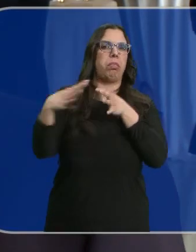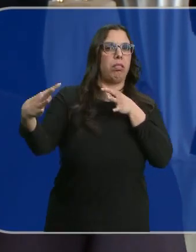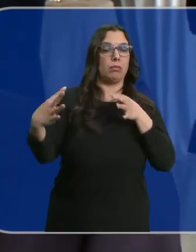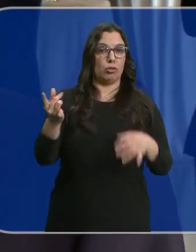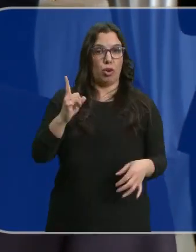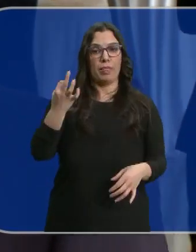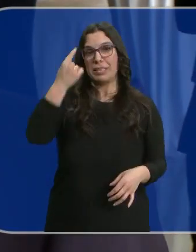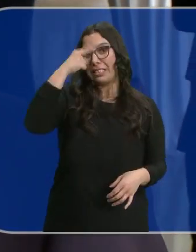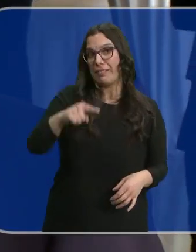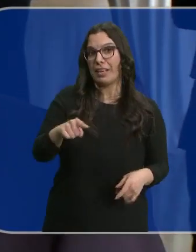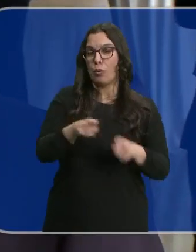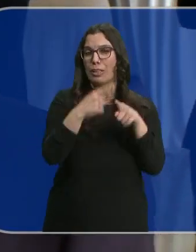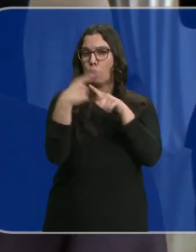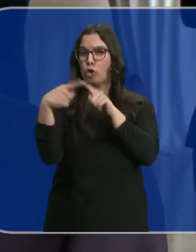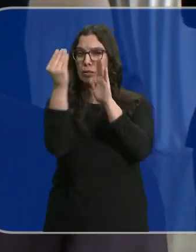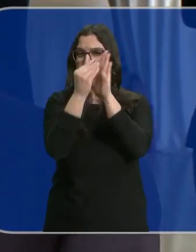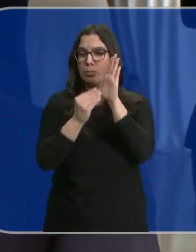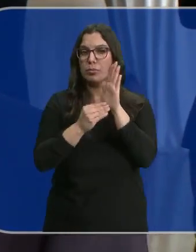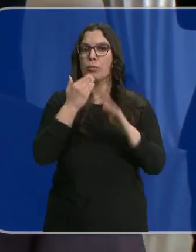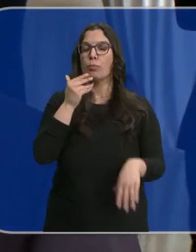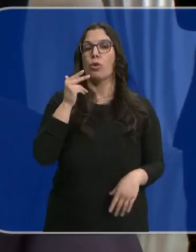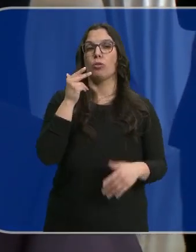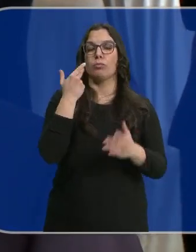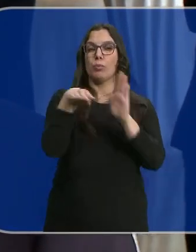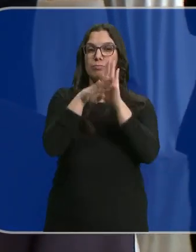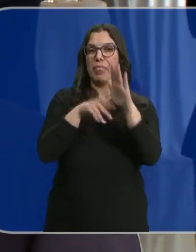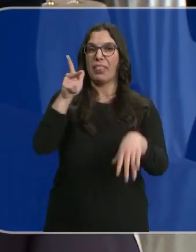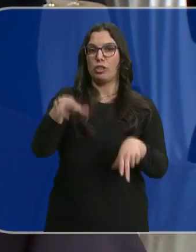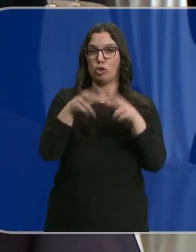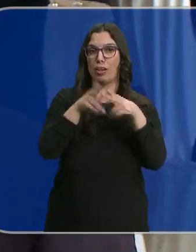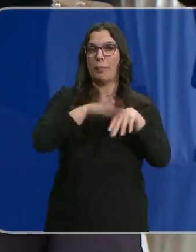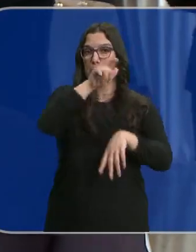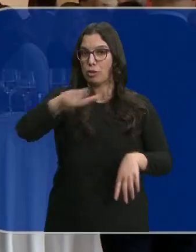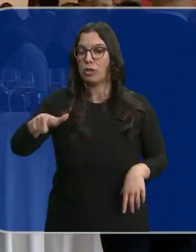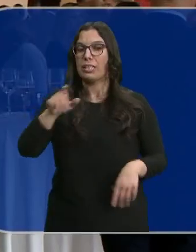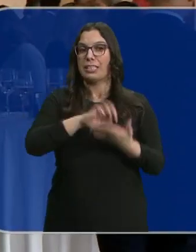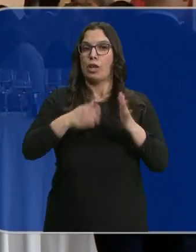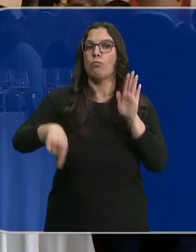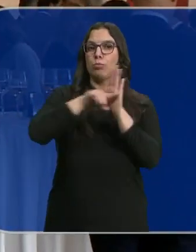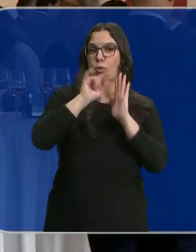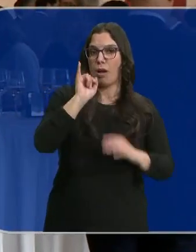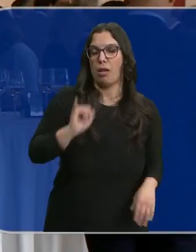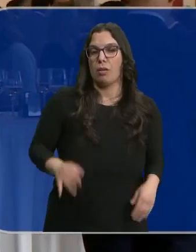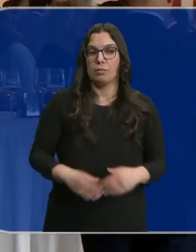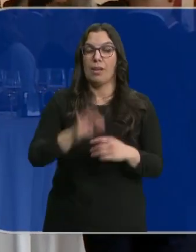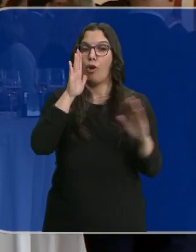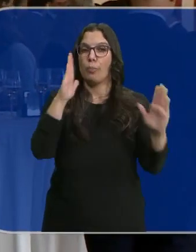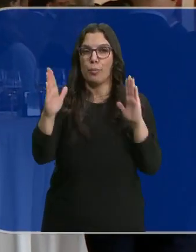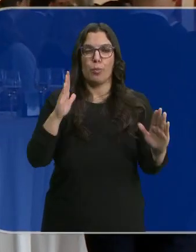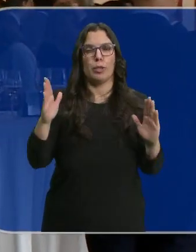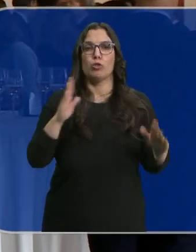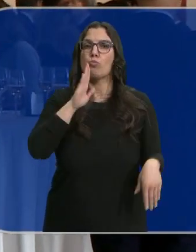que saber que tiene aspectos tan importantes como una carta de derechos sociales para los castellanos y leoneses. Estos momentos son momentos